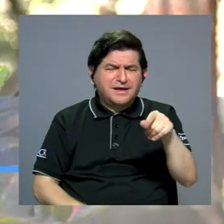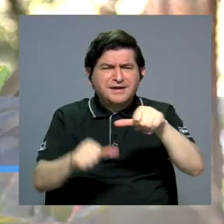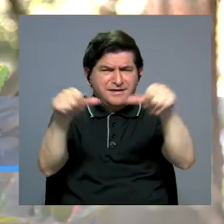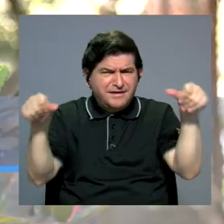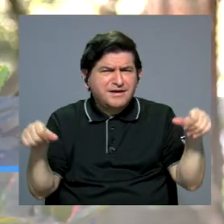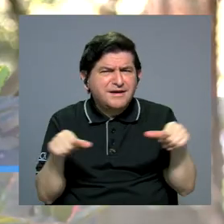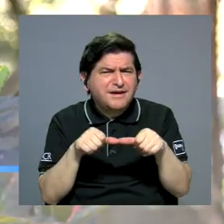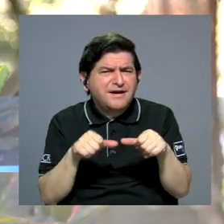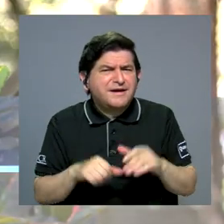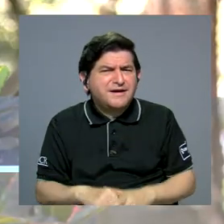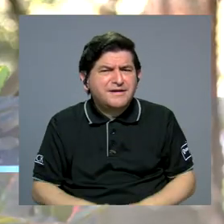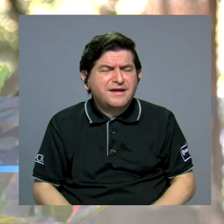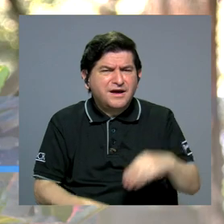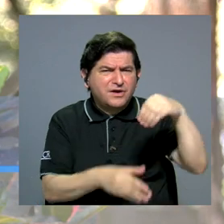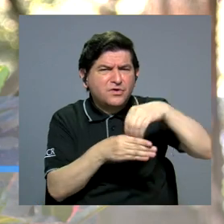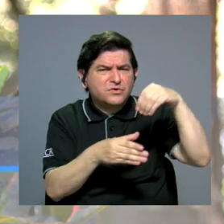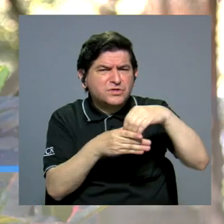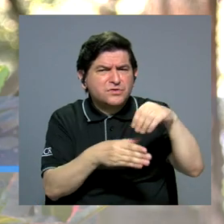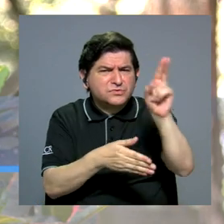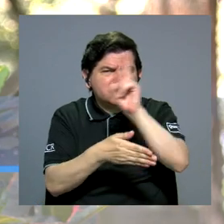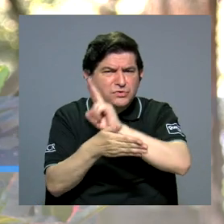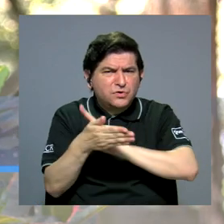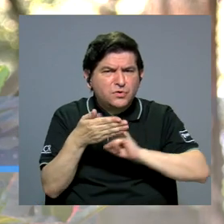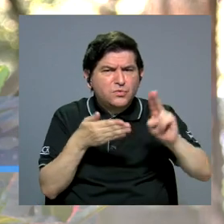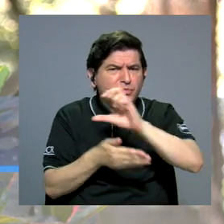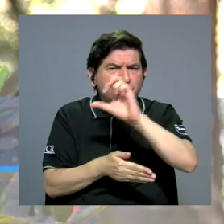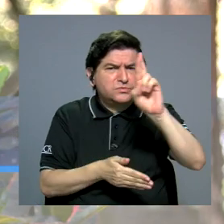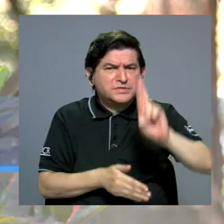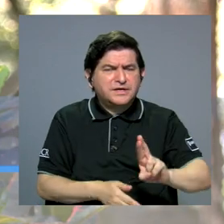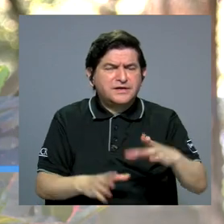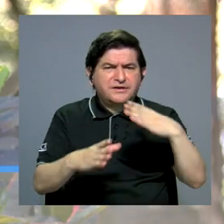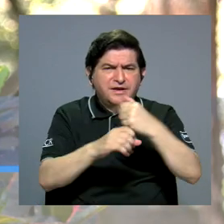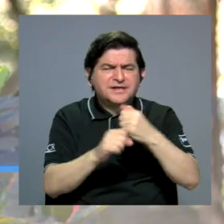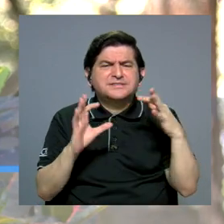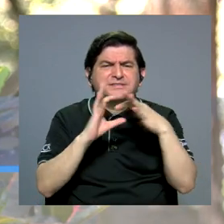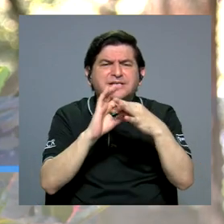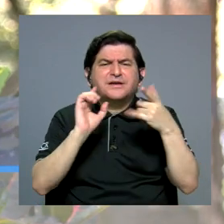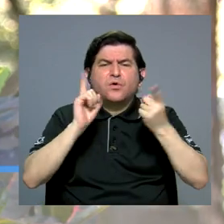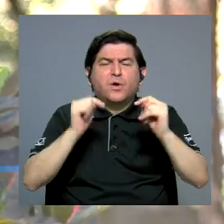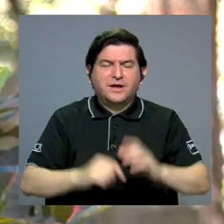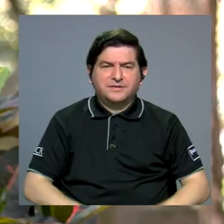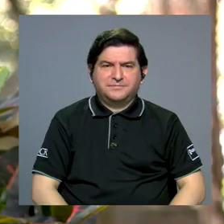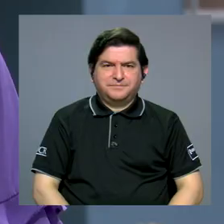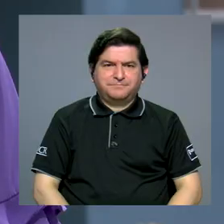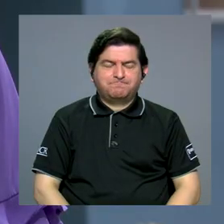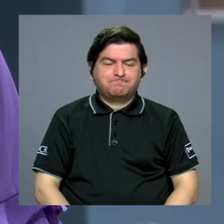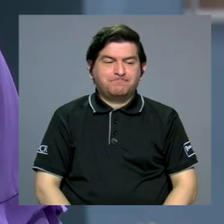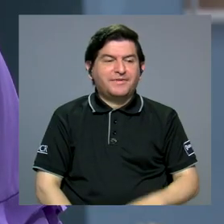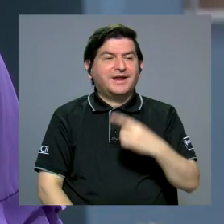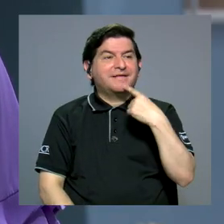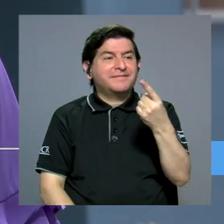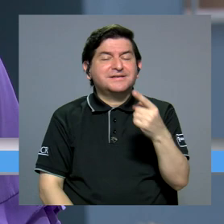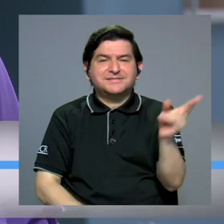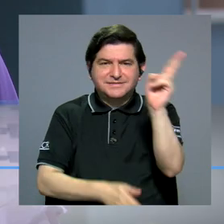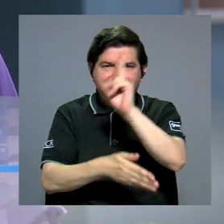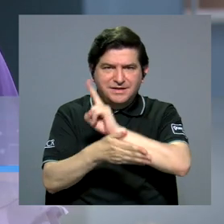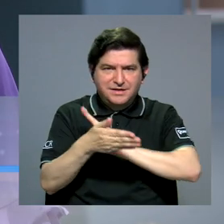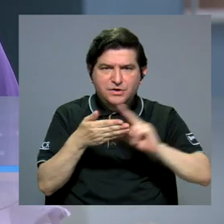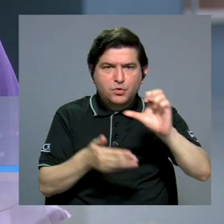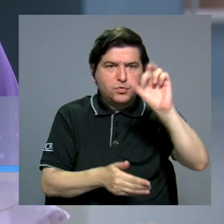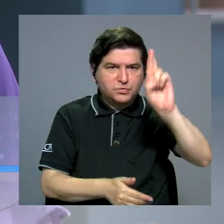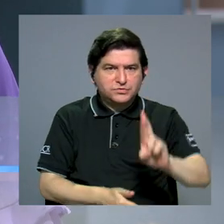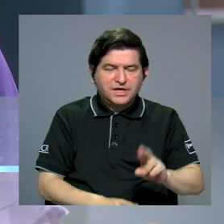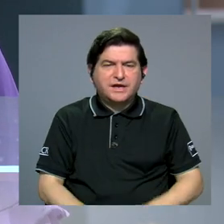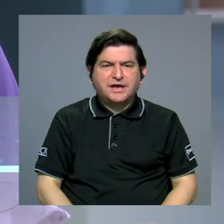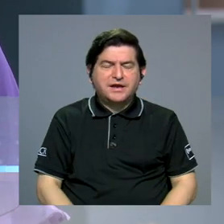este campo, ¿cuál es el aporte que la Universidad de Costa Rica puede realizar al respecto? Bueno, habría que decir que la Universidad de Costa